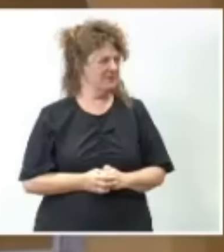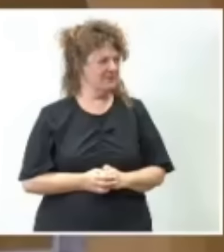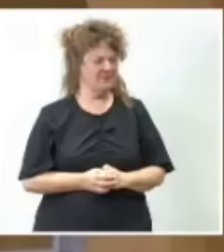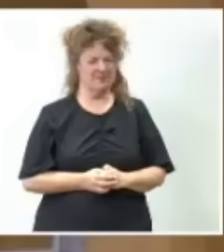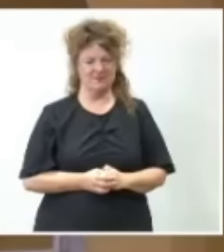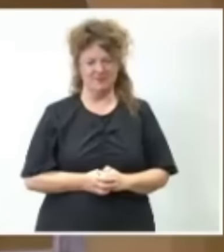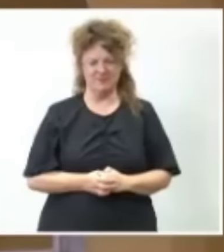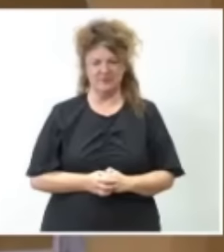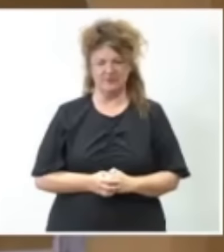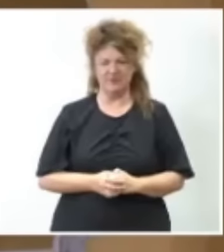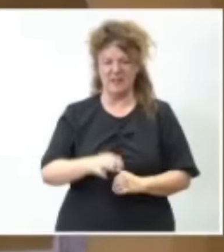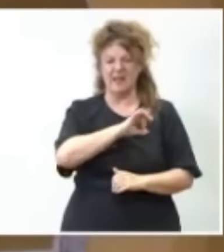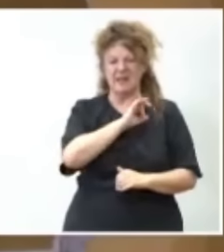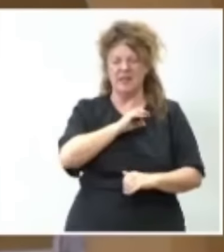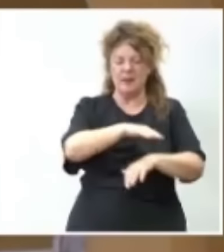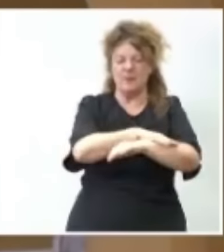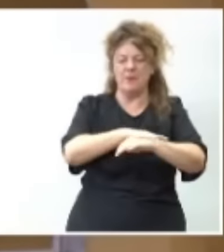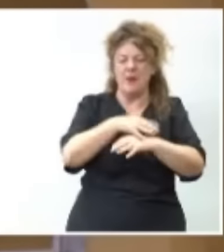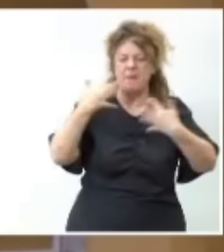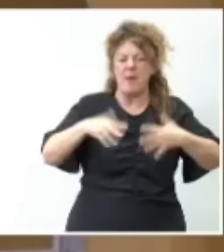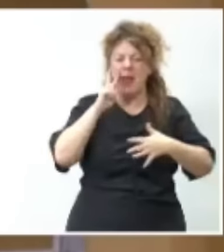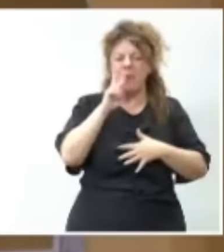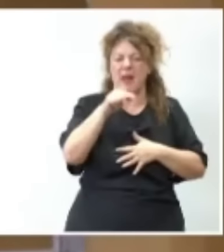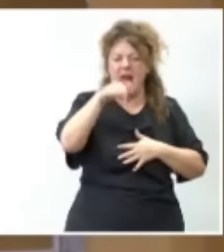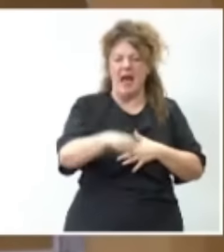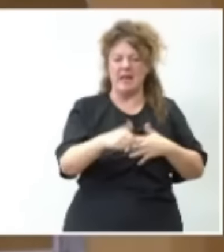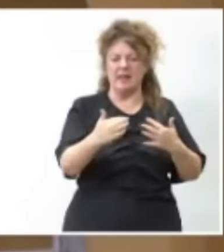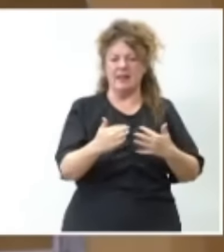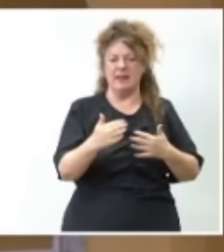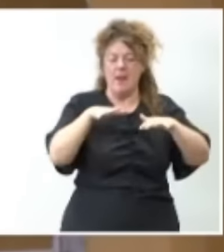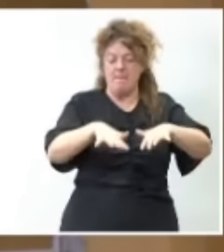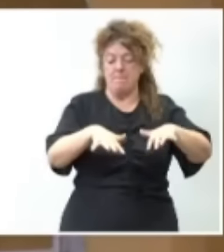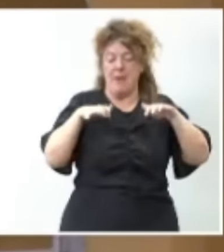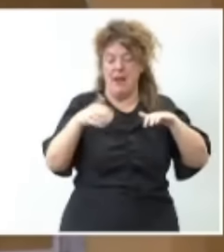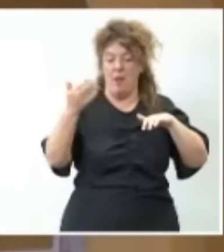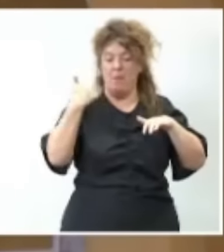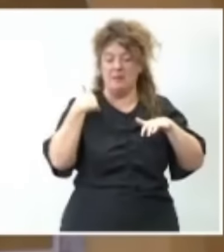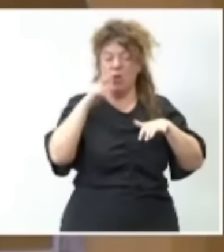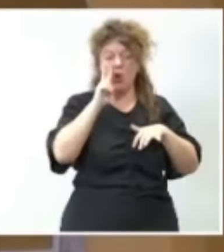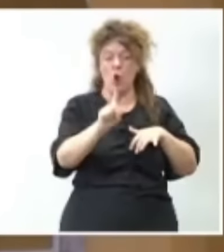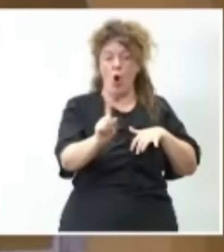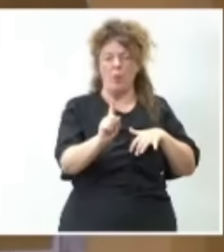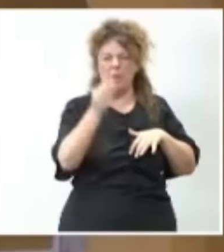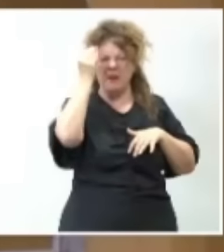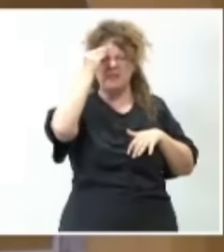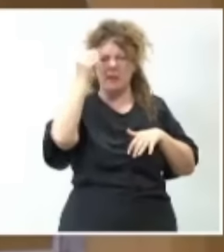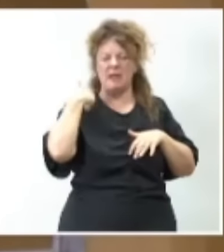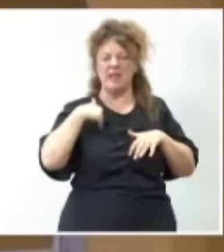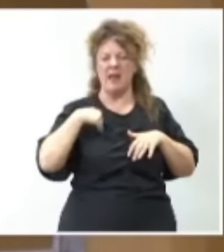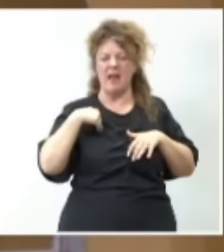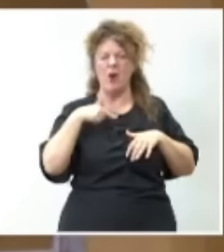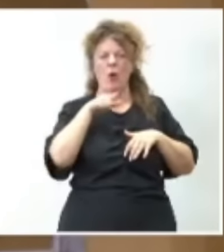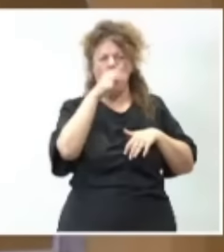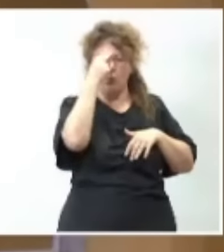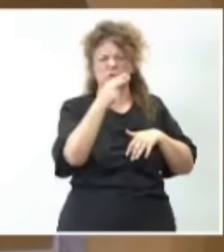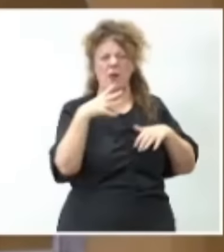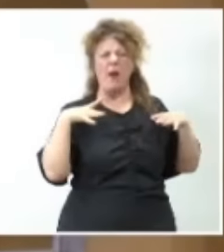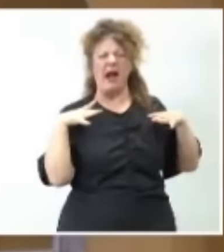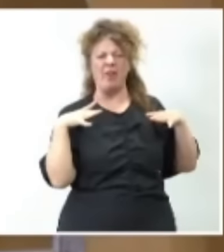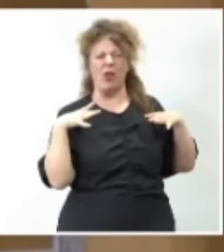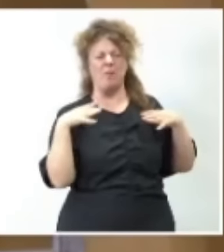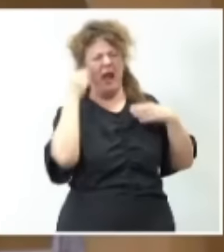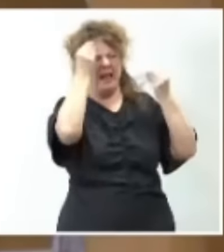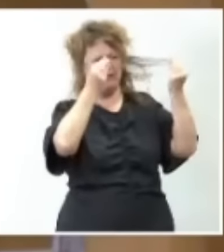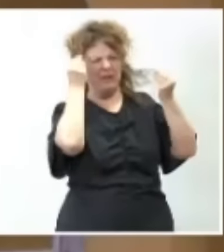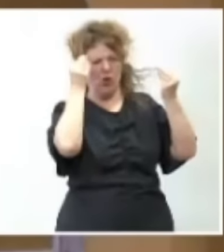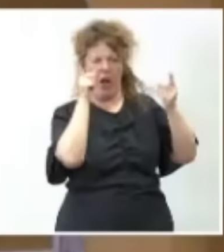Señor ministro, me alegra poder verle esta tarde aquí, el pleno pasado, cuando no le vi pensaba que se había tomado usted también unos días para